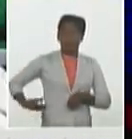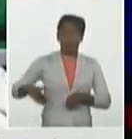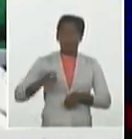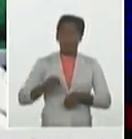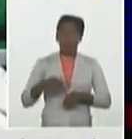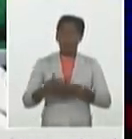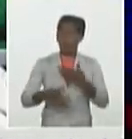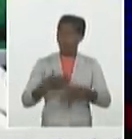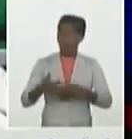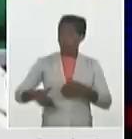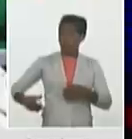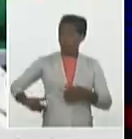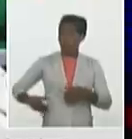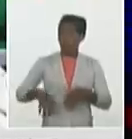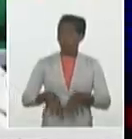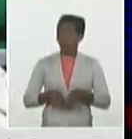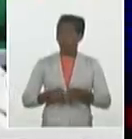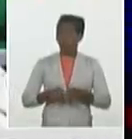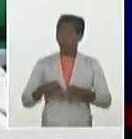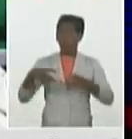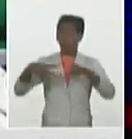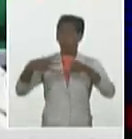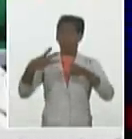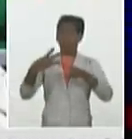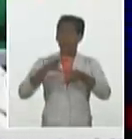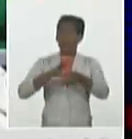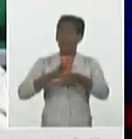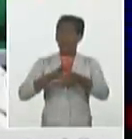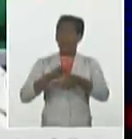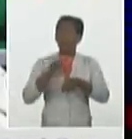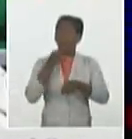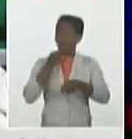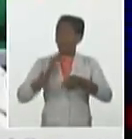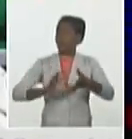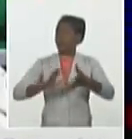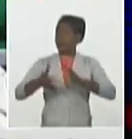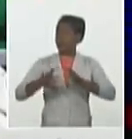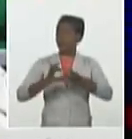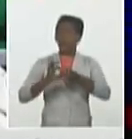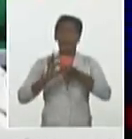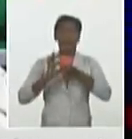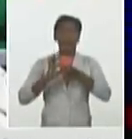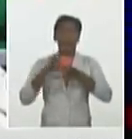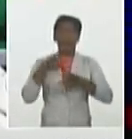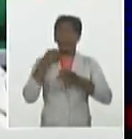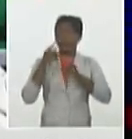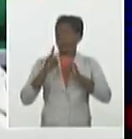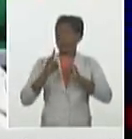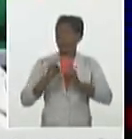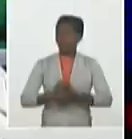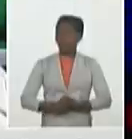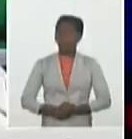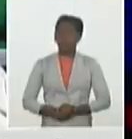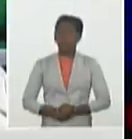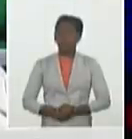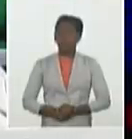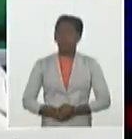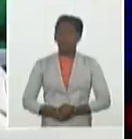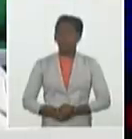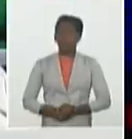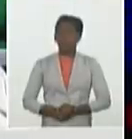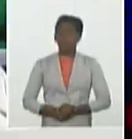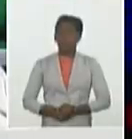COVID-19 en estos pacientes. Inicialmente, a pesar de las comorbilidades, estuvo